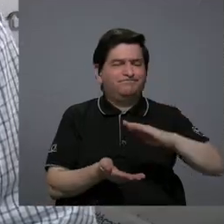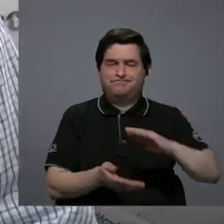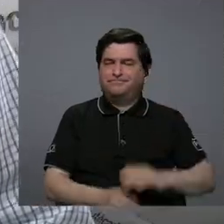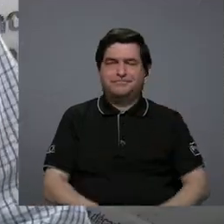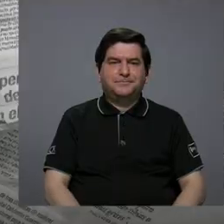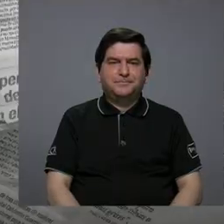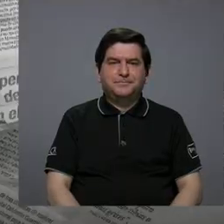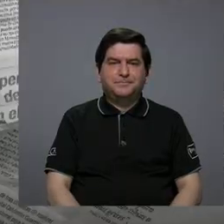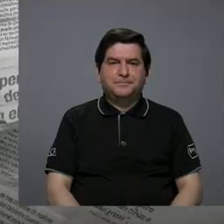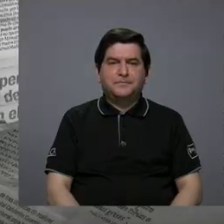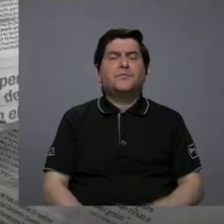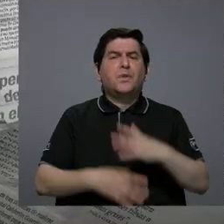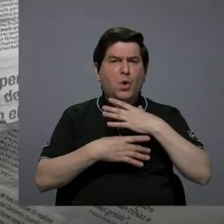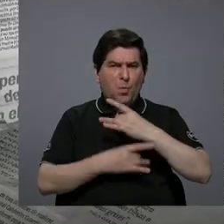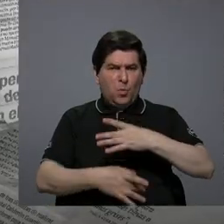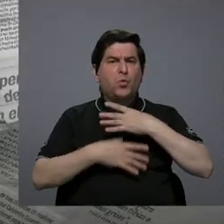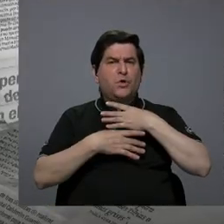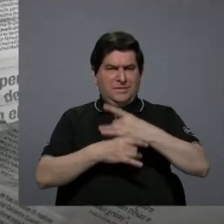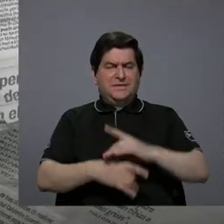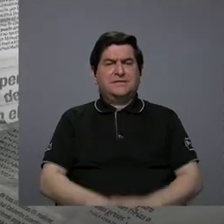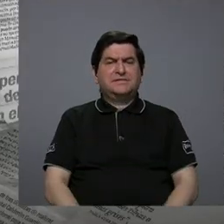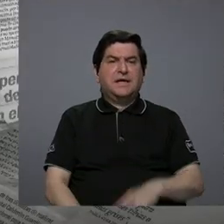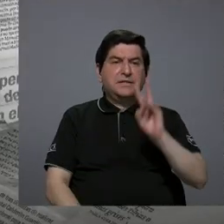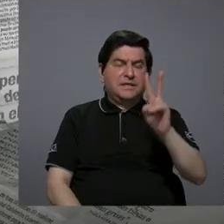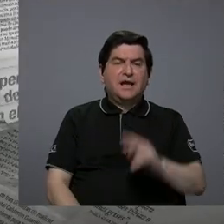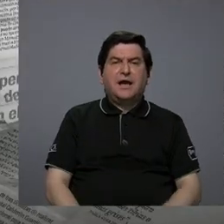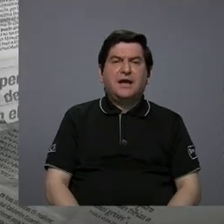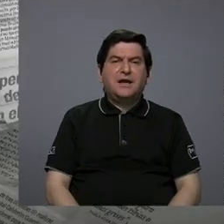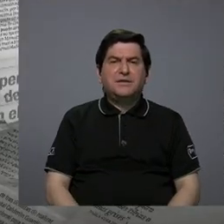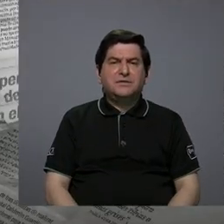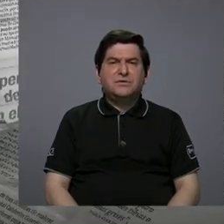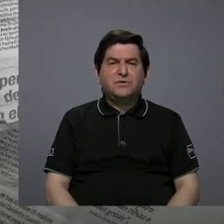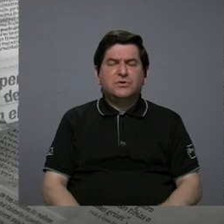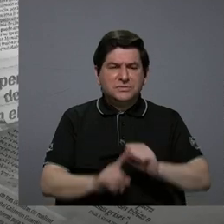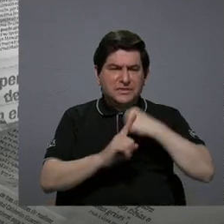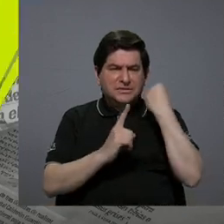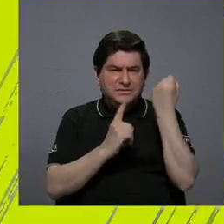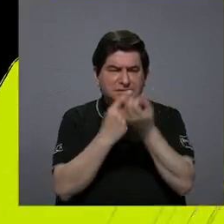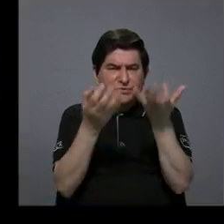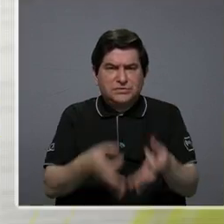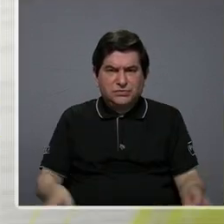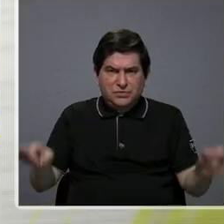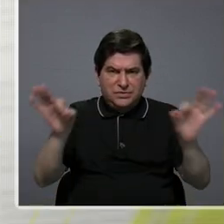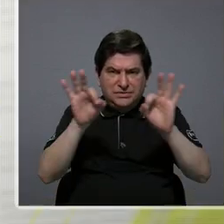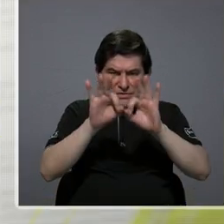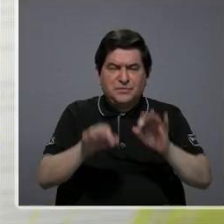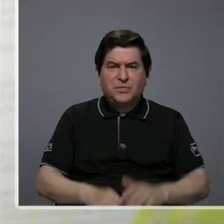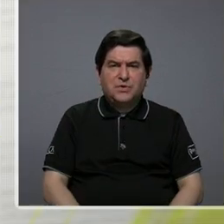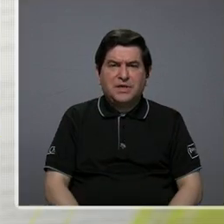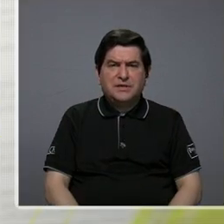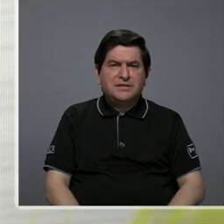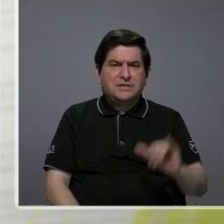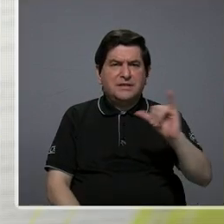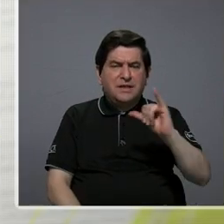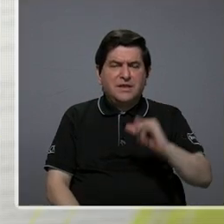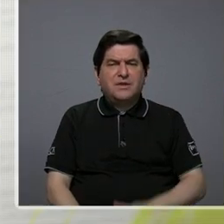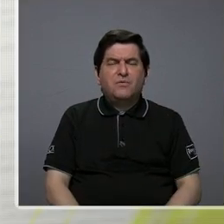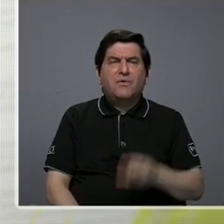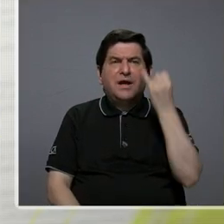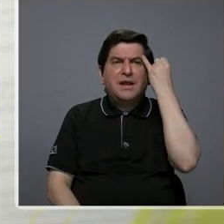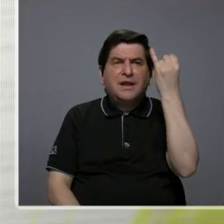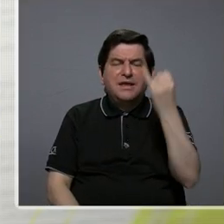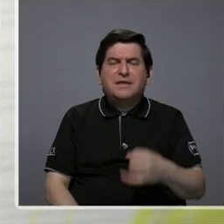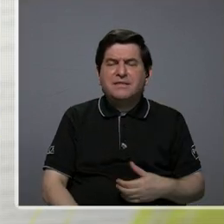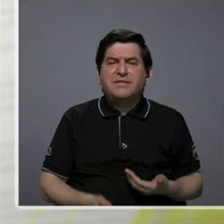Sí, es interesante porque aquí hay dos parámetros interesantes que también nos dan luz sobre